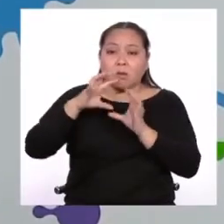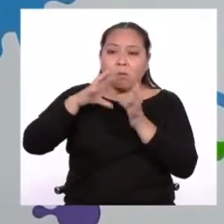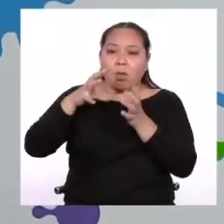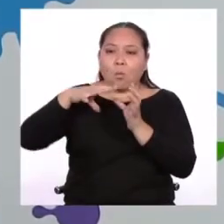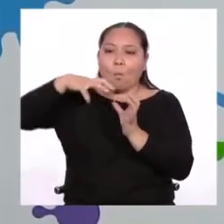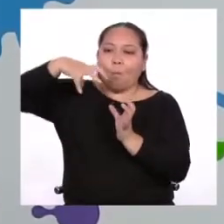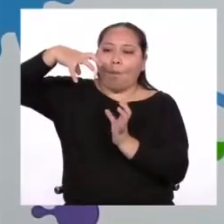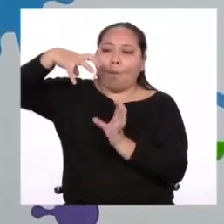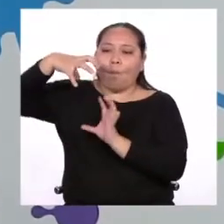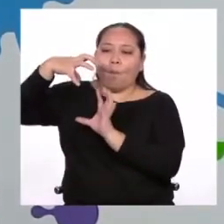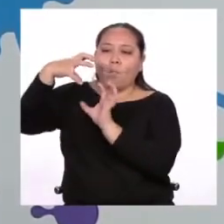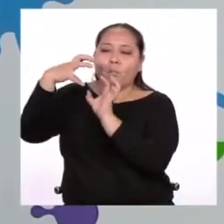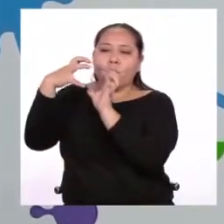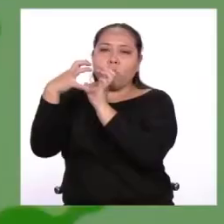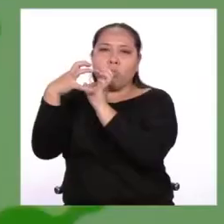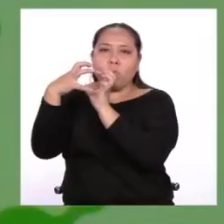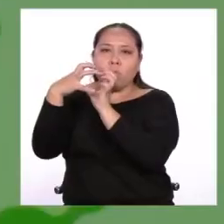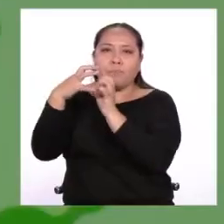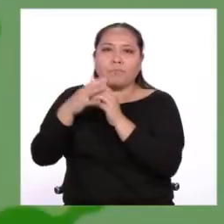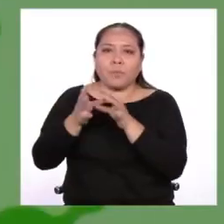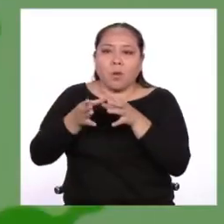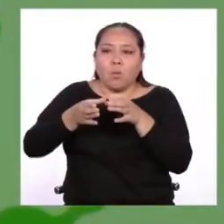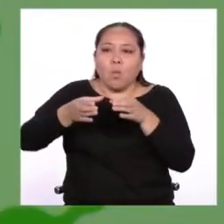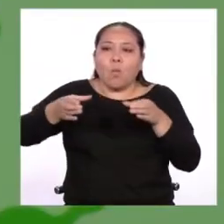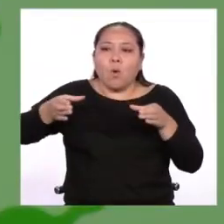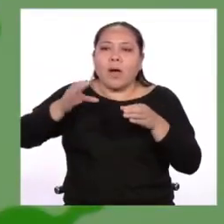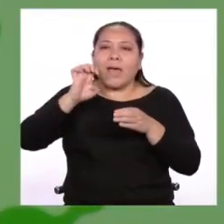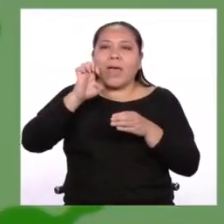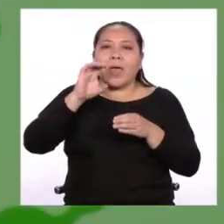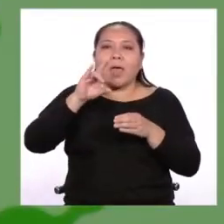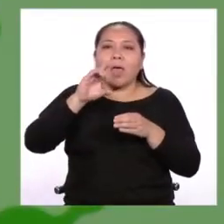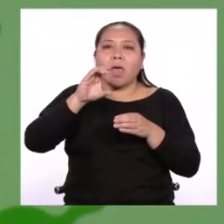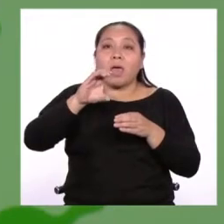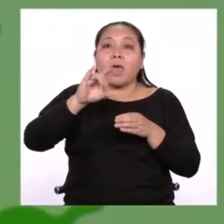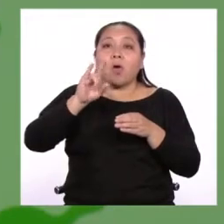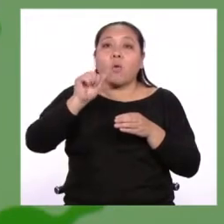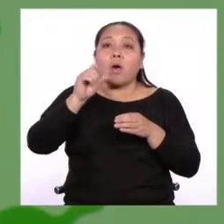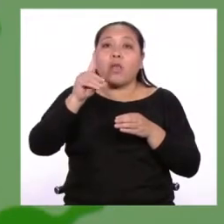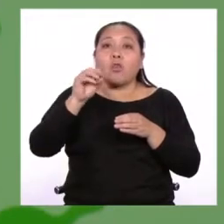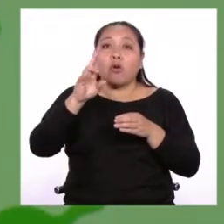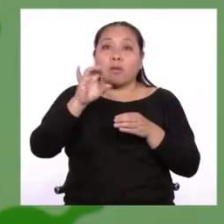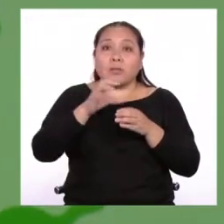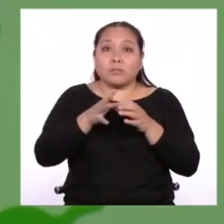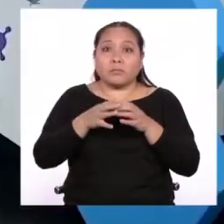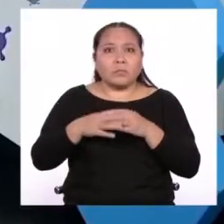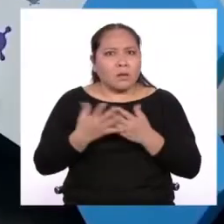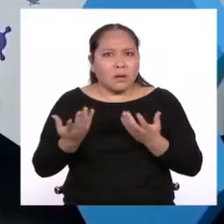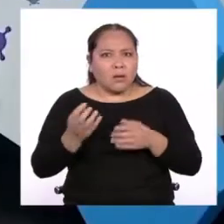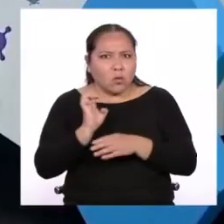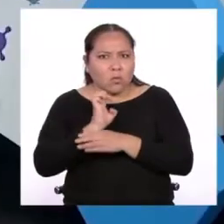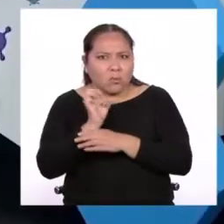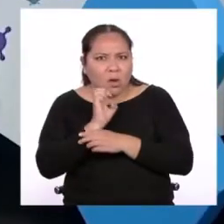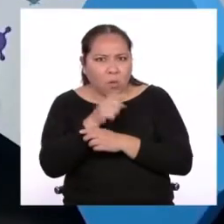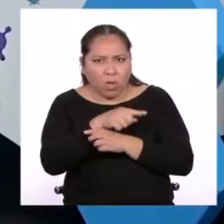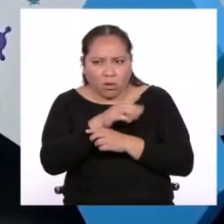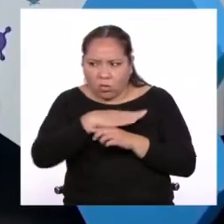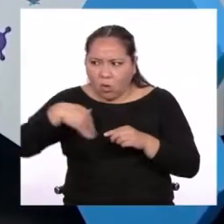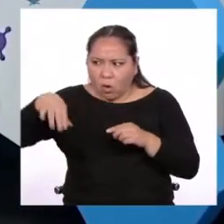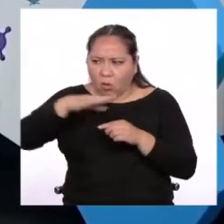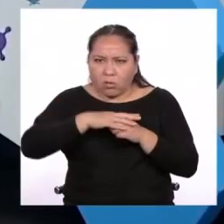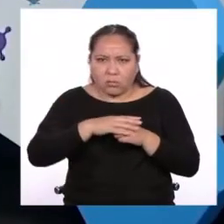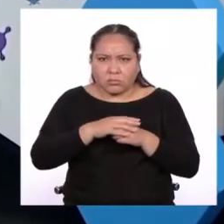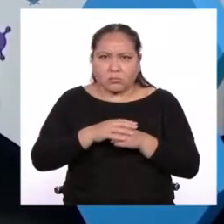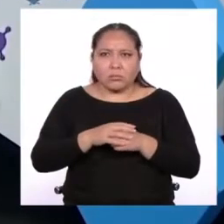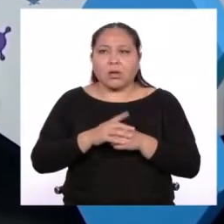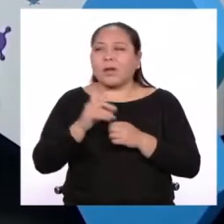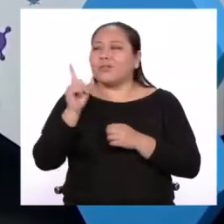abulten más alrededor de sus ecuadores. ¿Ecuadores? ¿Hay un ecuador en todos los planetas? Sí, pero no